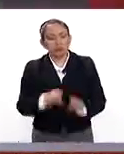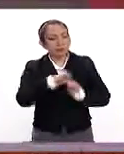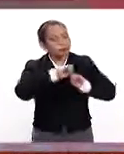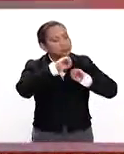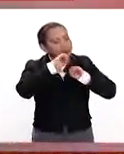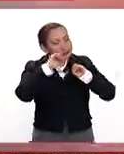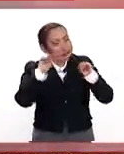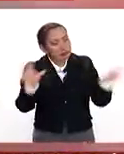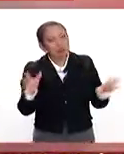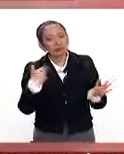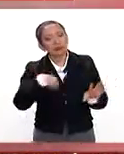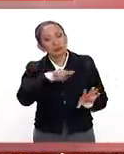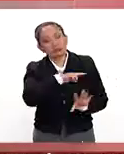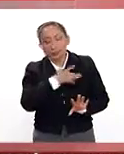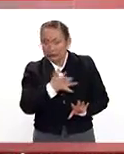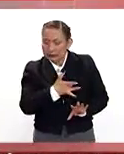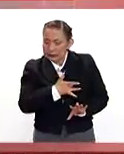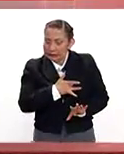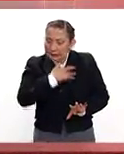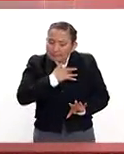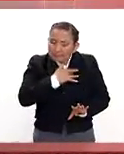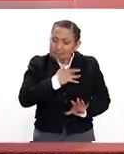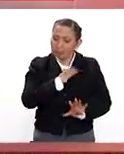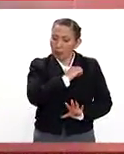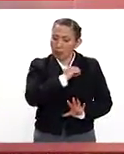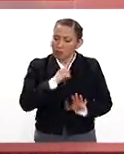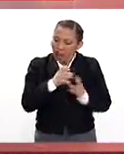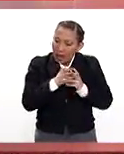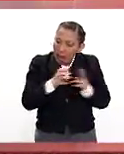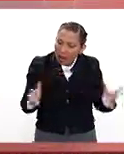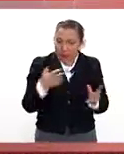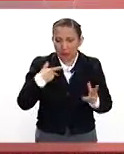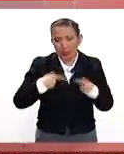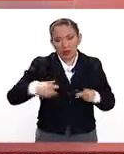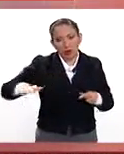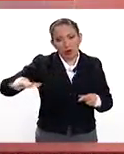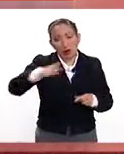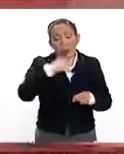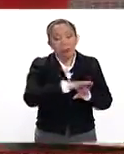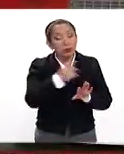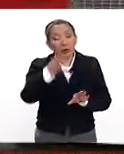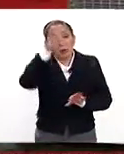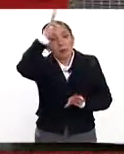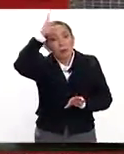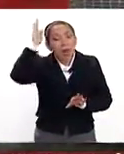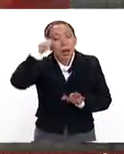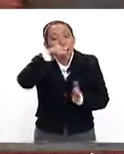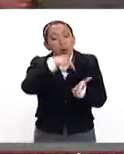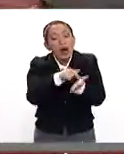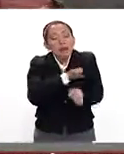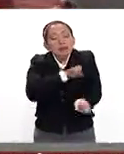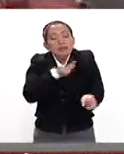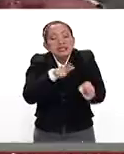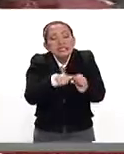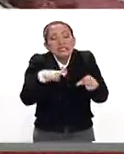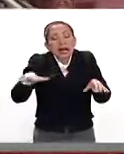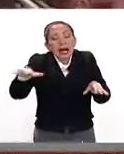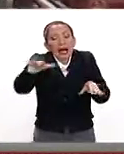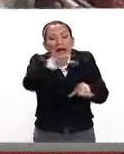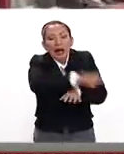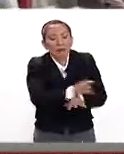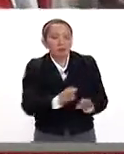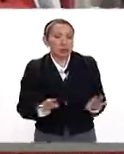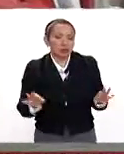por supuesto, nosotros tenemos un gran compromiso con la sociedad ya que el cuerpo de bomberos tiene un lugar muy especial en la sociedad